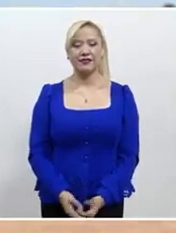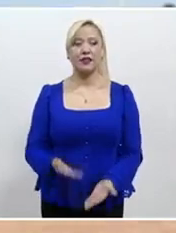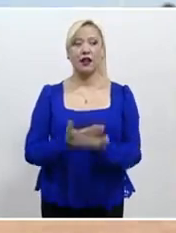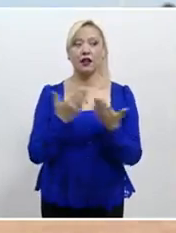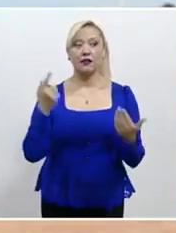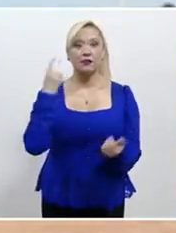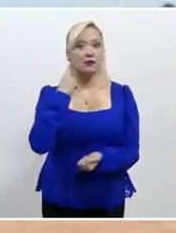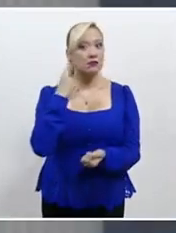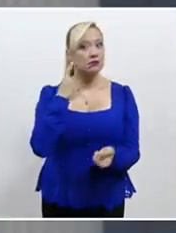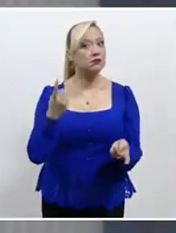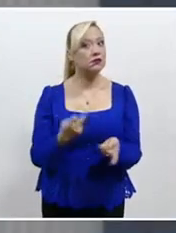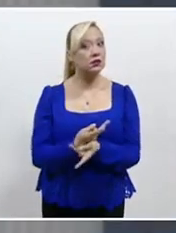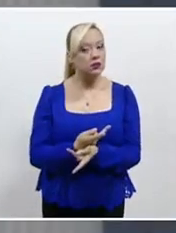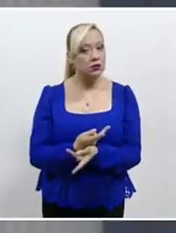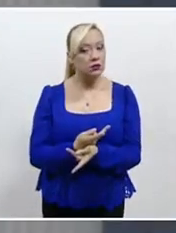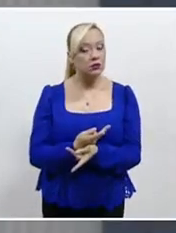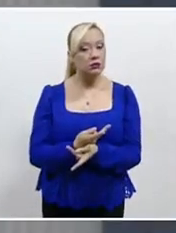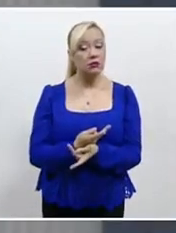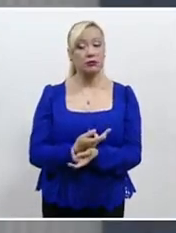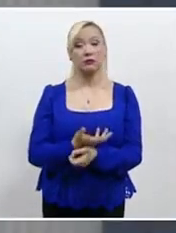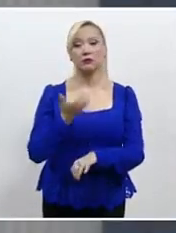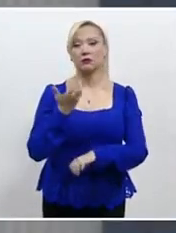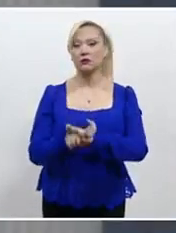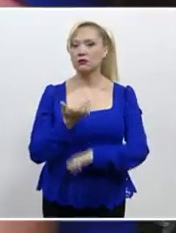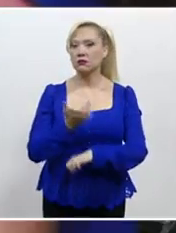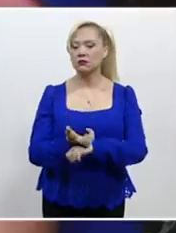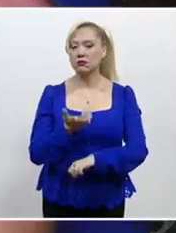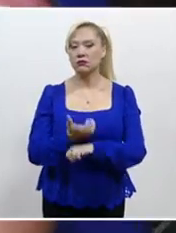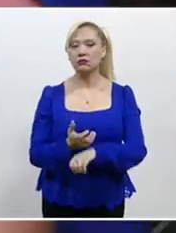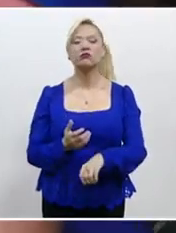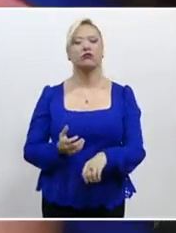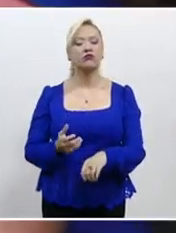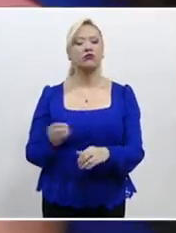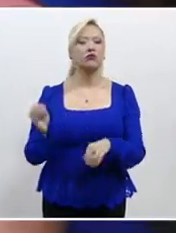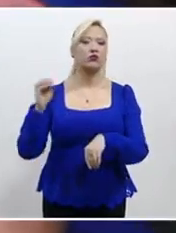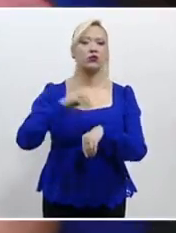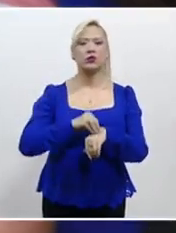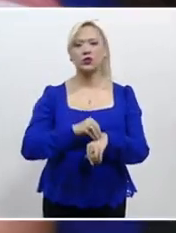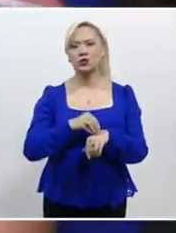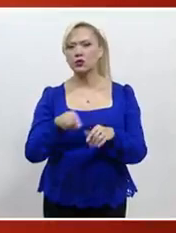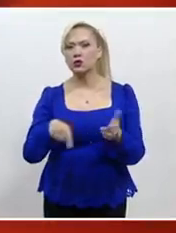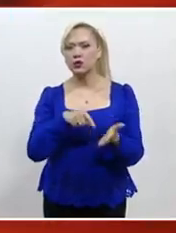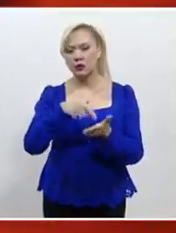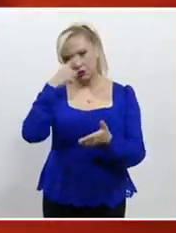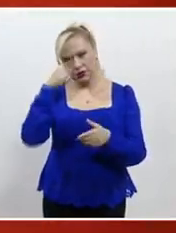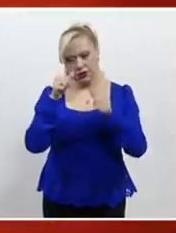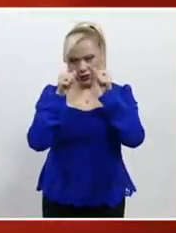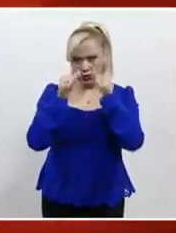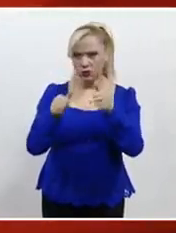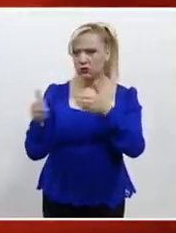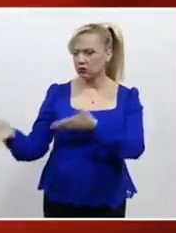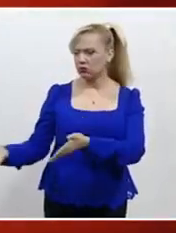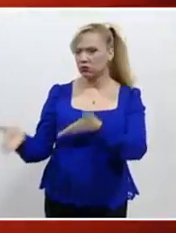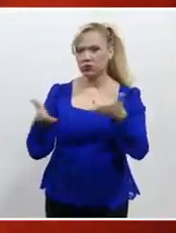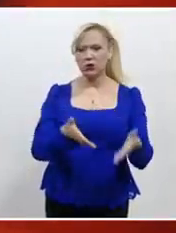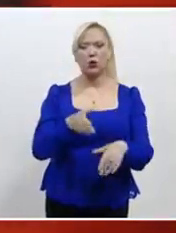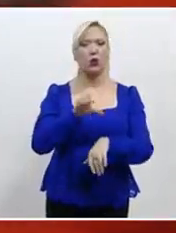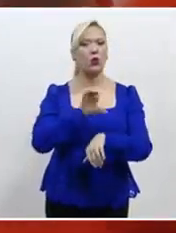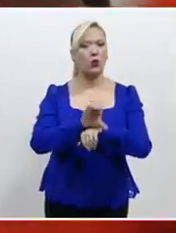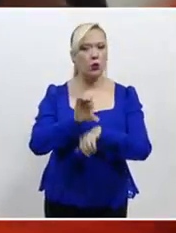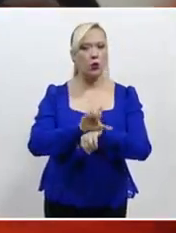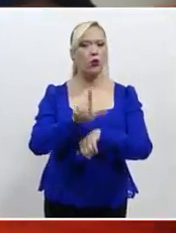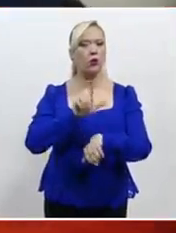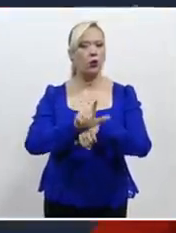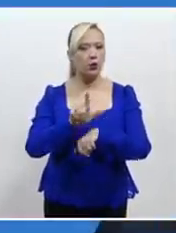Más adelante, Estados Unidos instalará centros para atender solicitudes de asilo en Colombia y Guatemala.